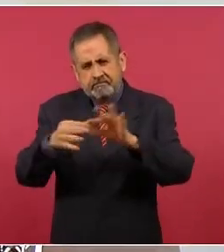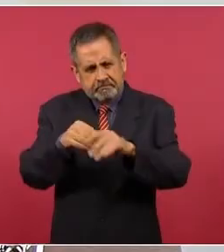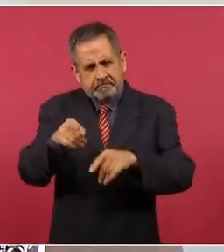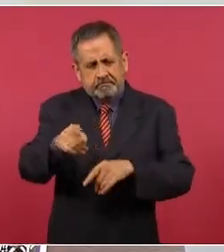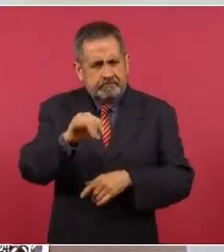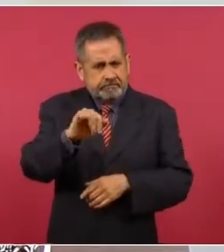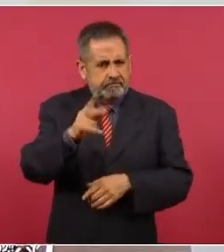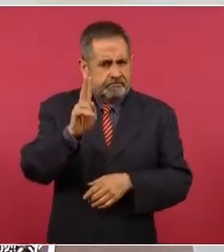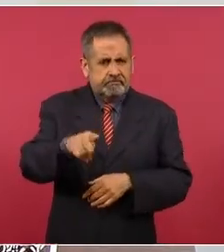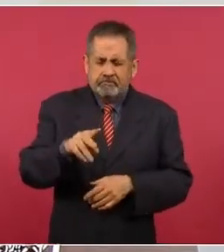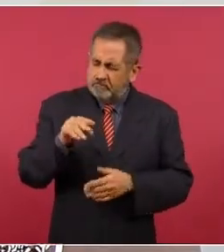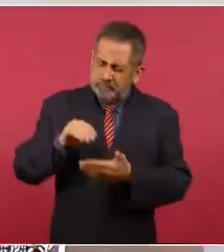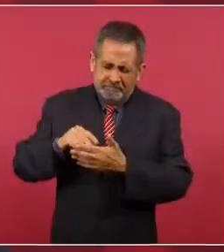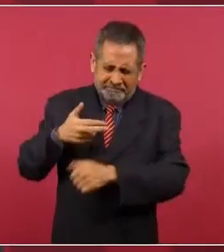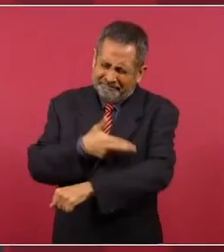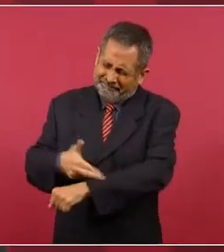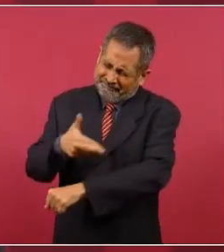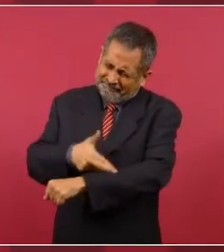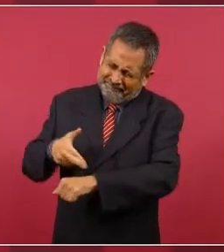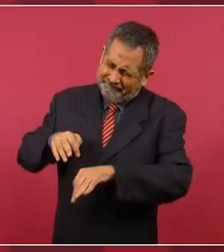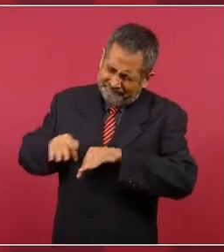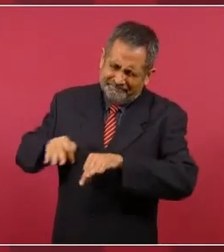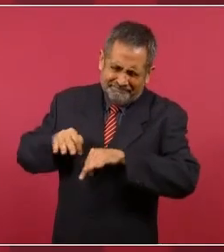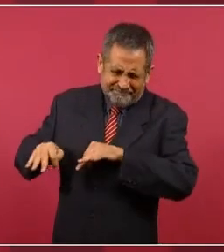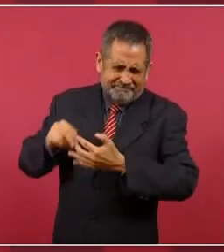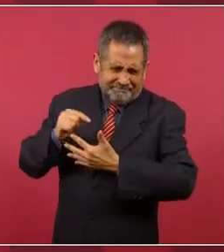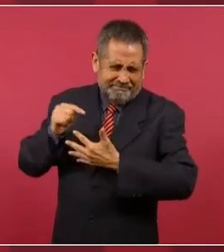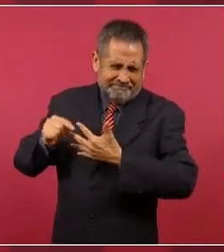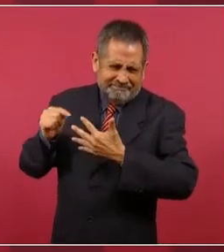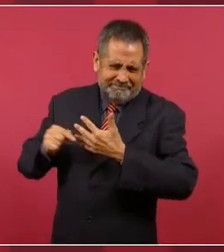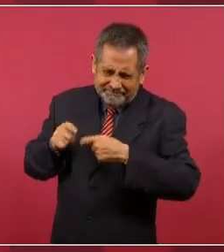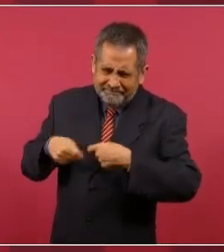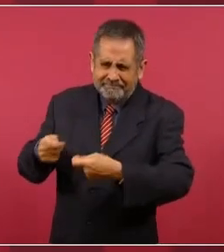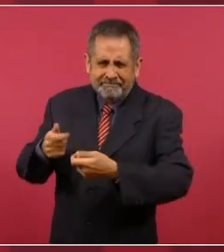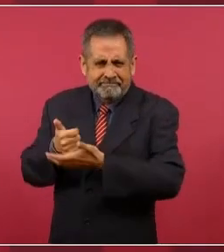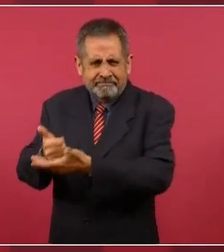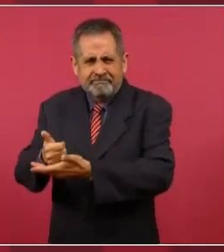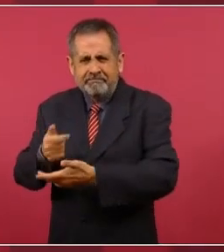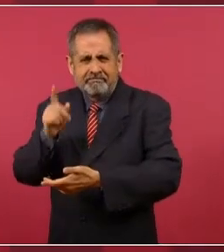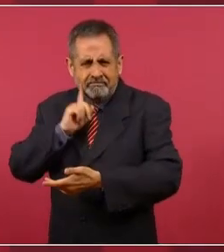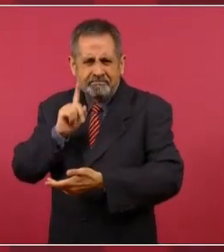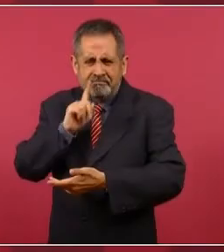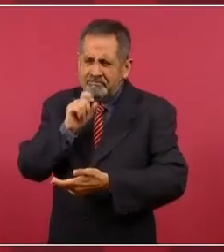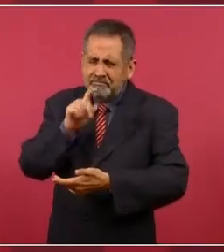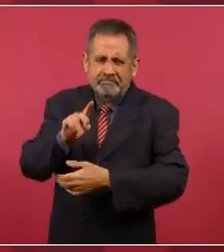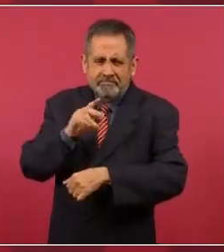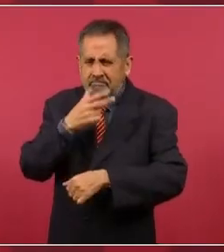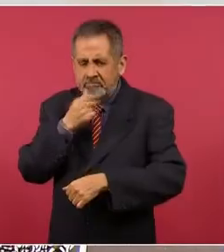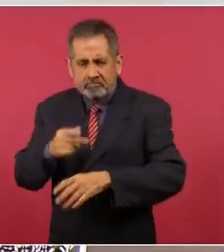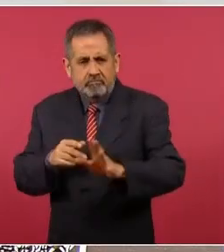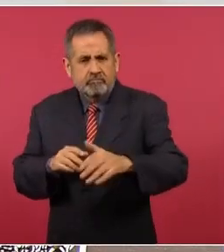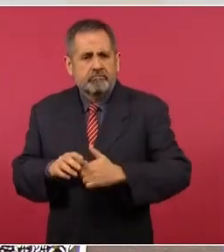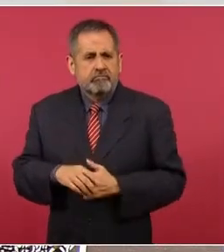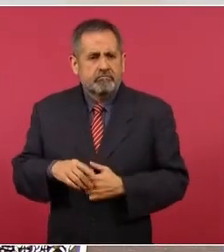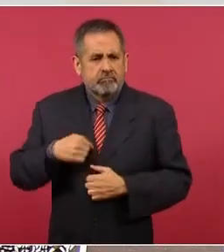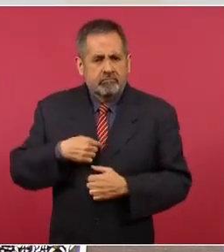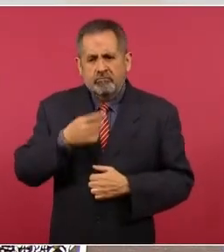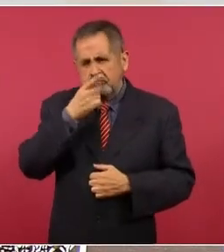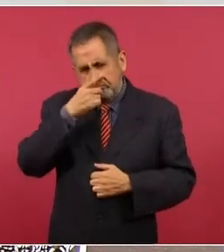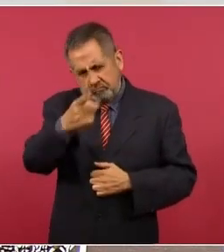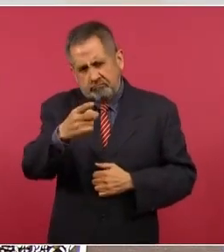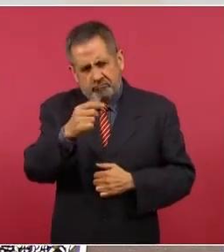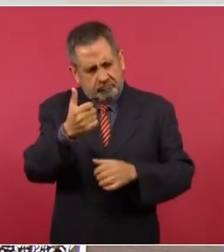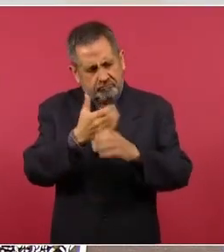estamos haciendo todo por las mujeres y por los hombres. Y yo le puedo decir otra